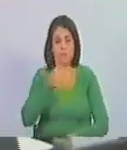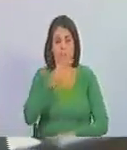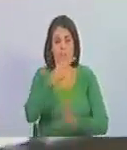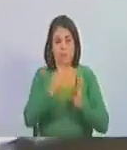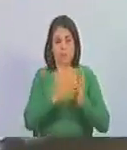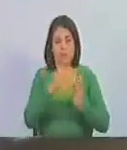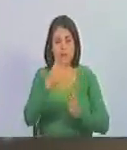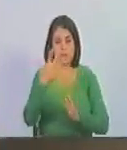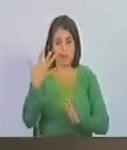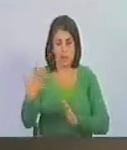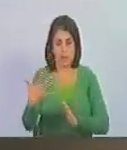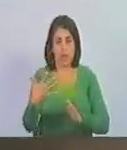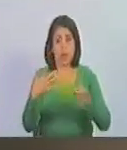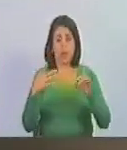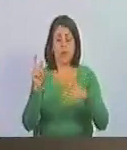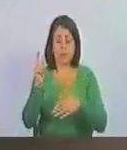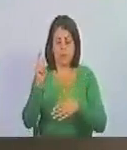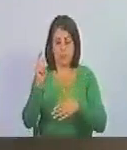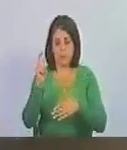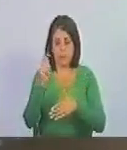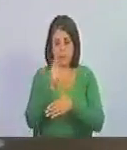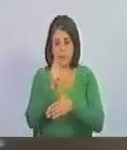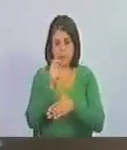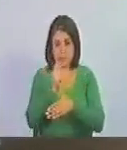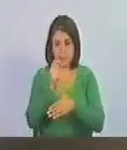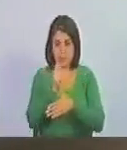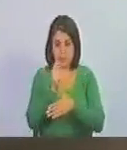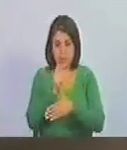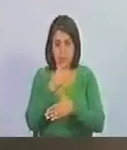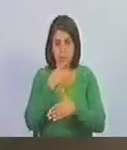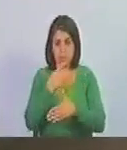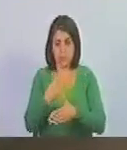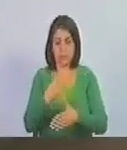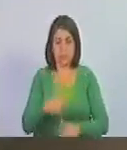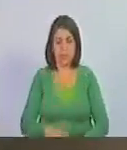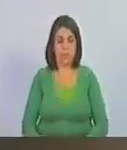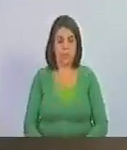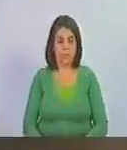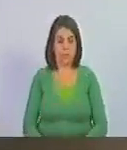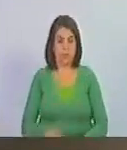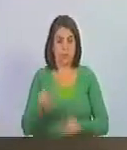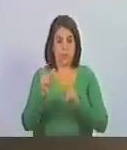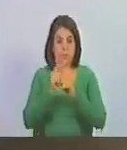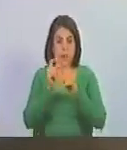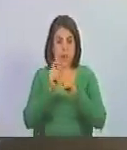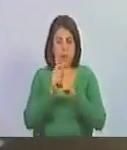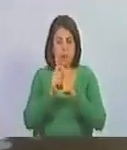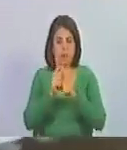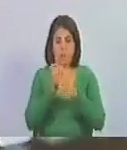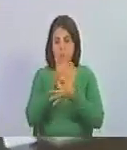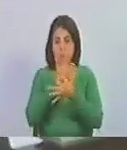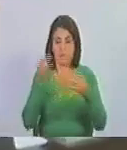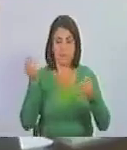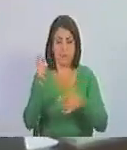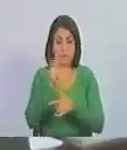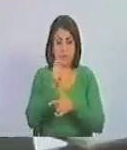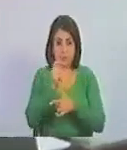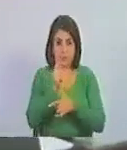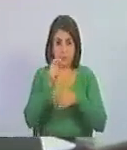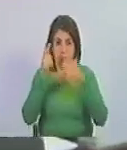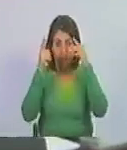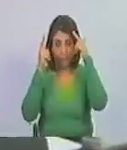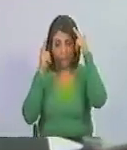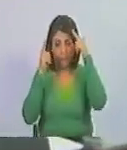2005 a Telesur, fue el primer presidente que le dio una entrevista a Telesur, y él decía esta frase maravillosa, decía el comandante,